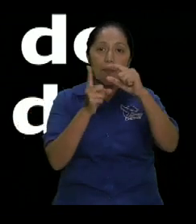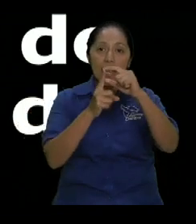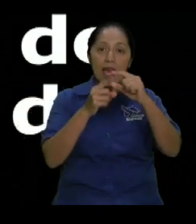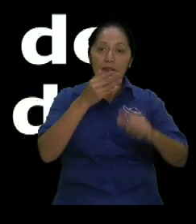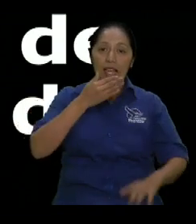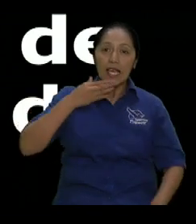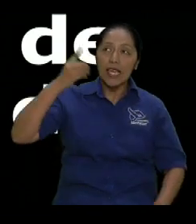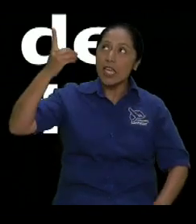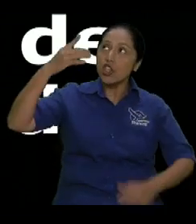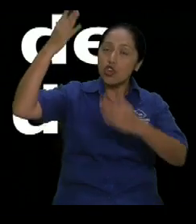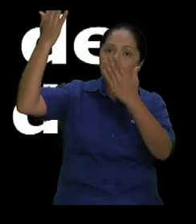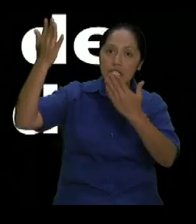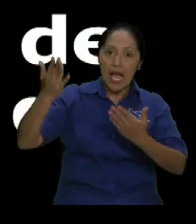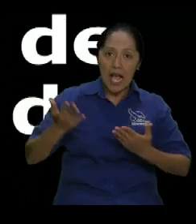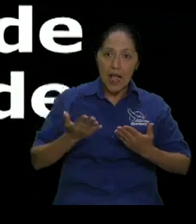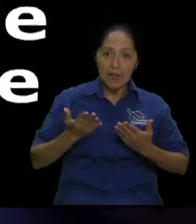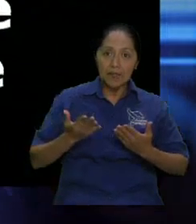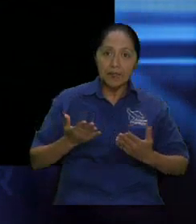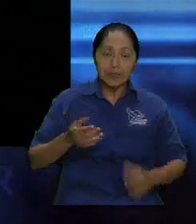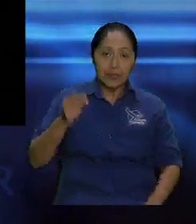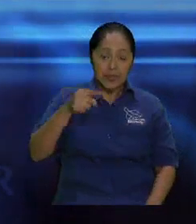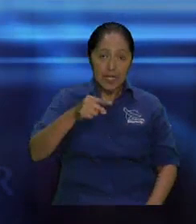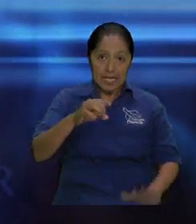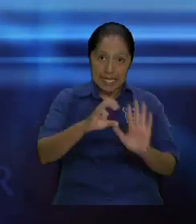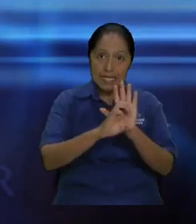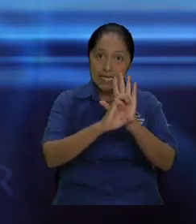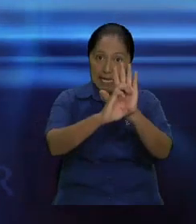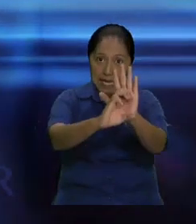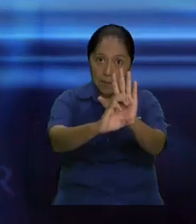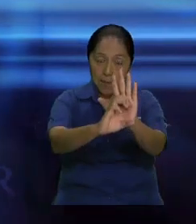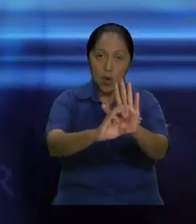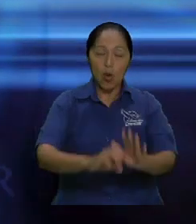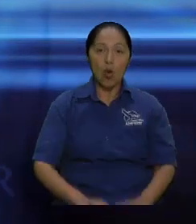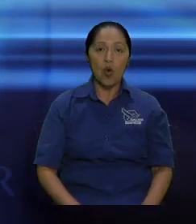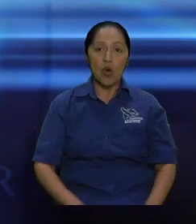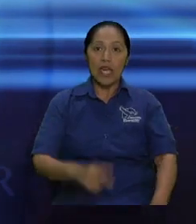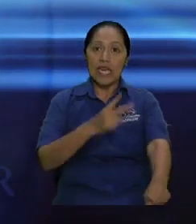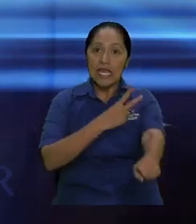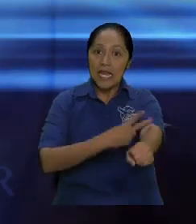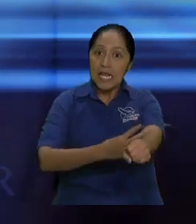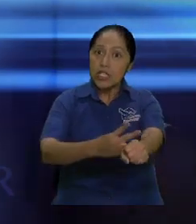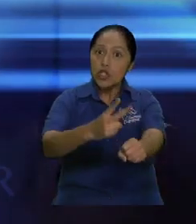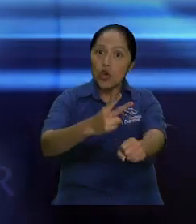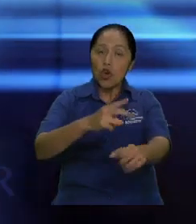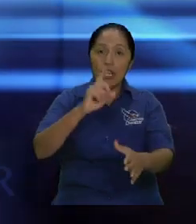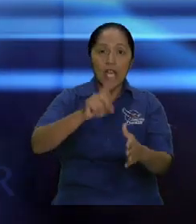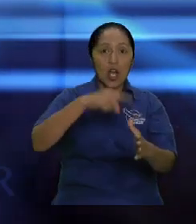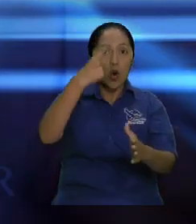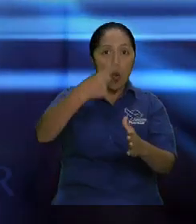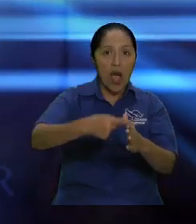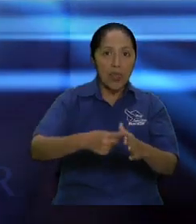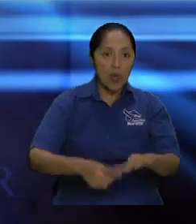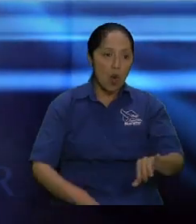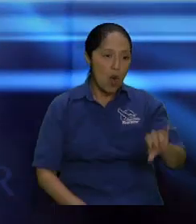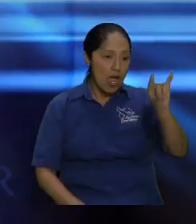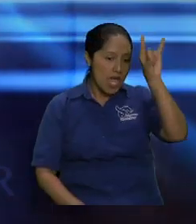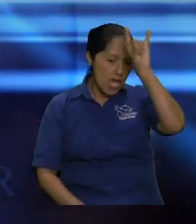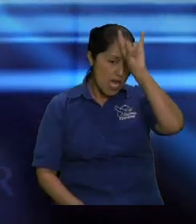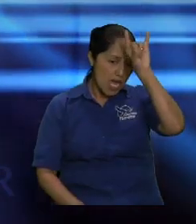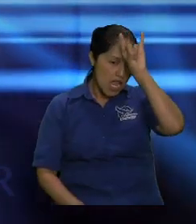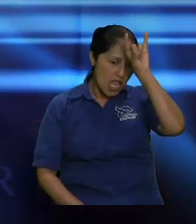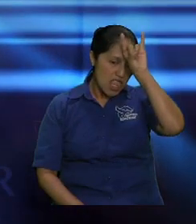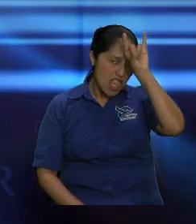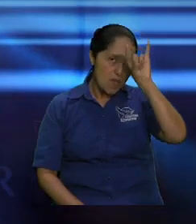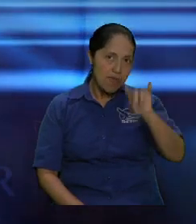que si eres el hijo de Dios, dile que estas piedras se conviertan en pan. Entonces, el Señor está haciendo la diferencia y le dice, no, no, no, no, no, no, no.